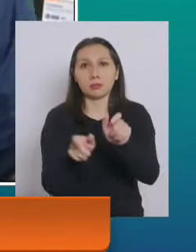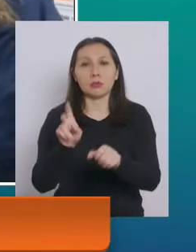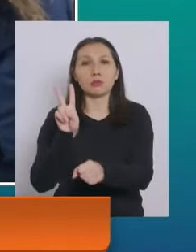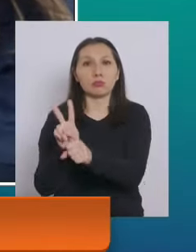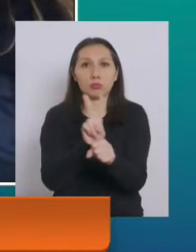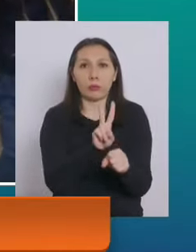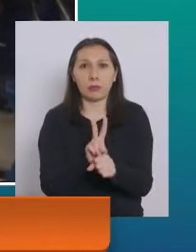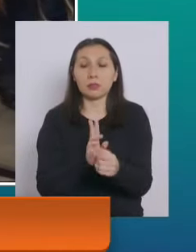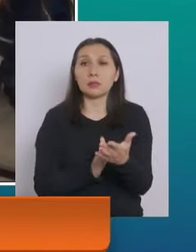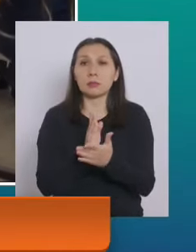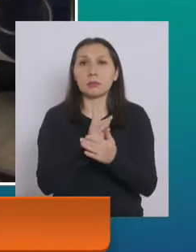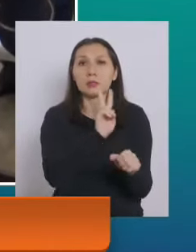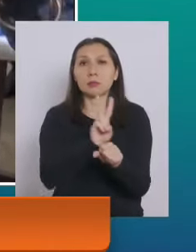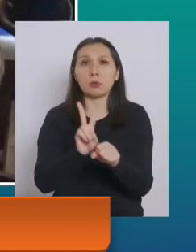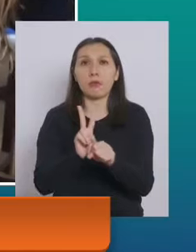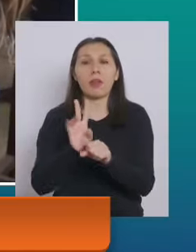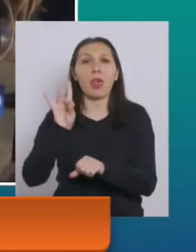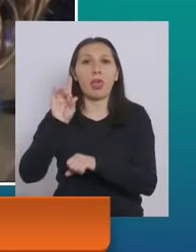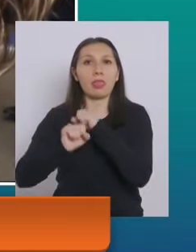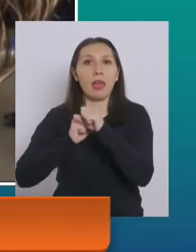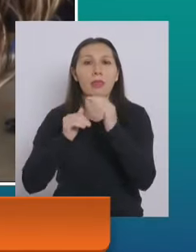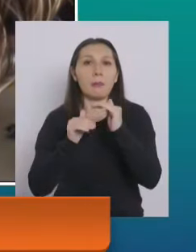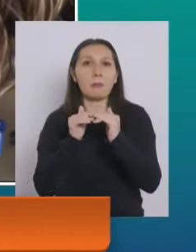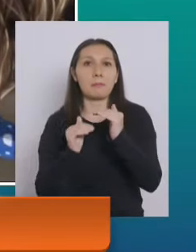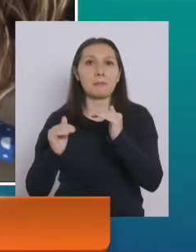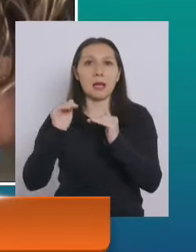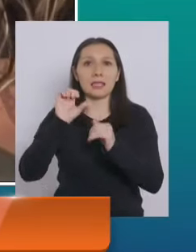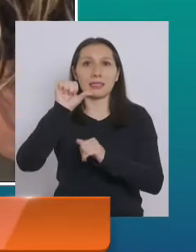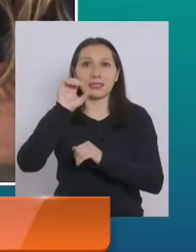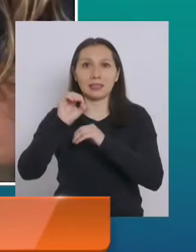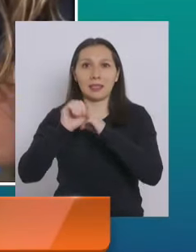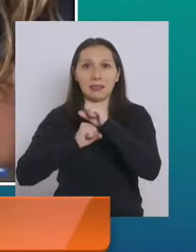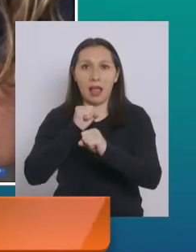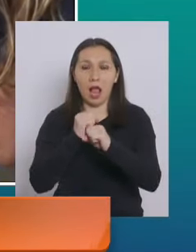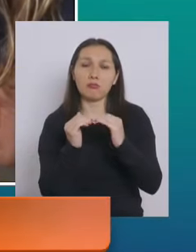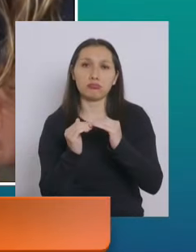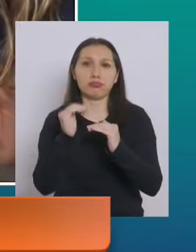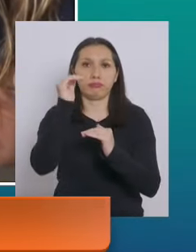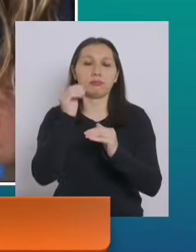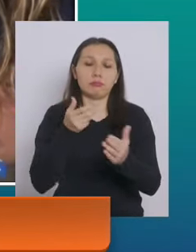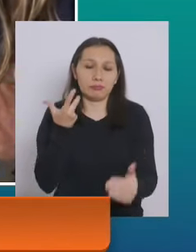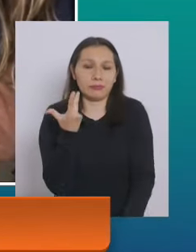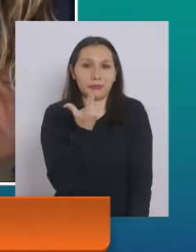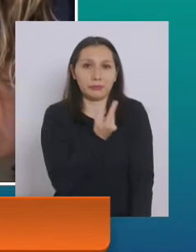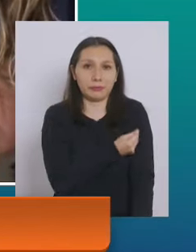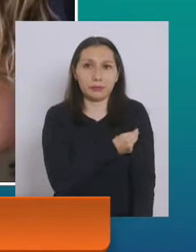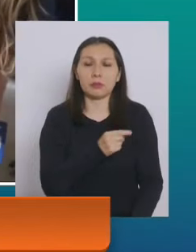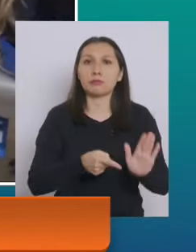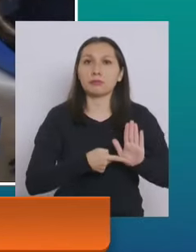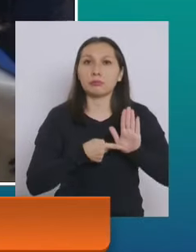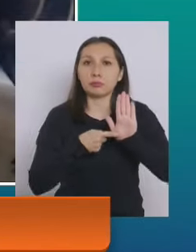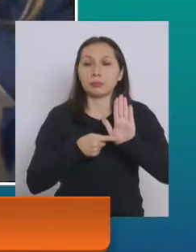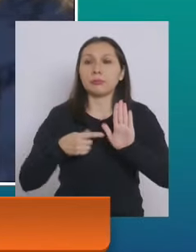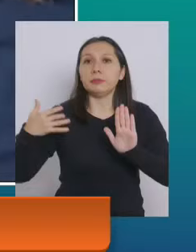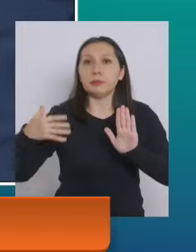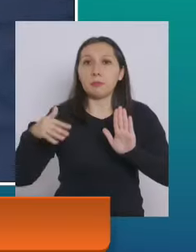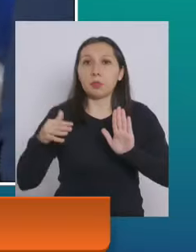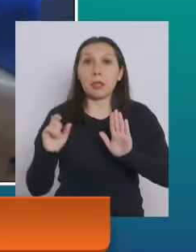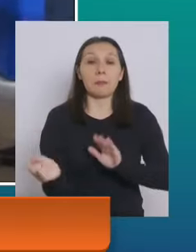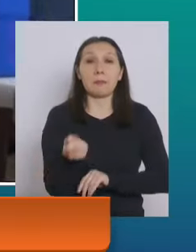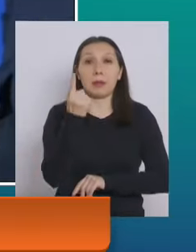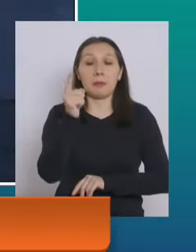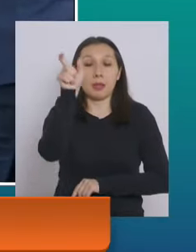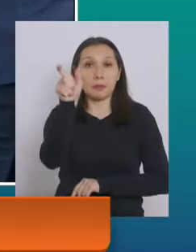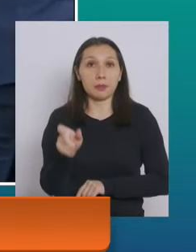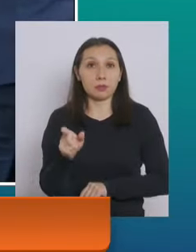se partió con los profesores mayores de 60 años y quiero destacar la primera